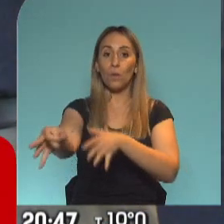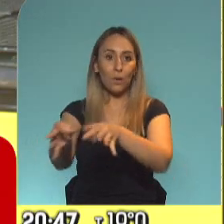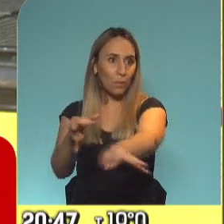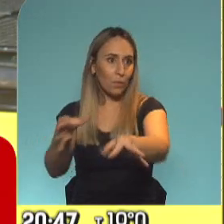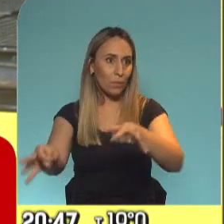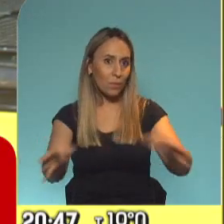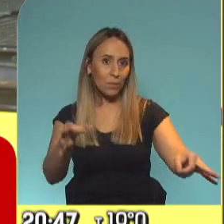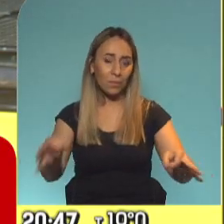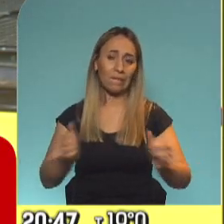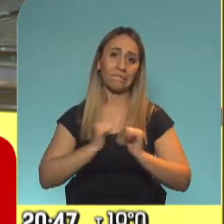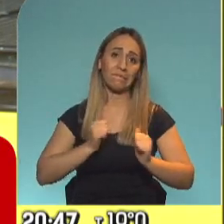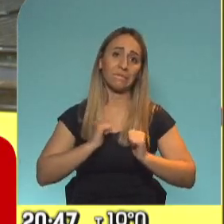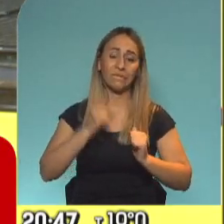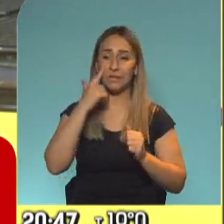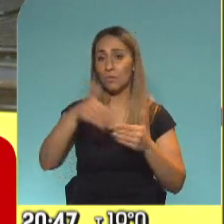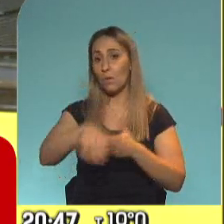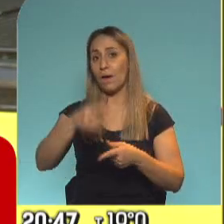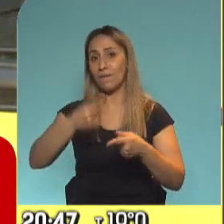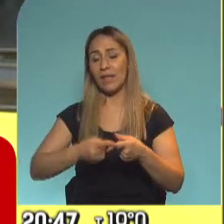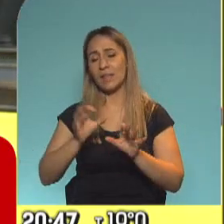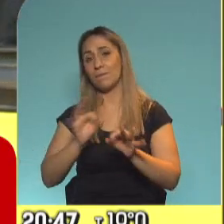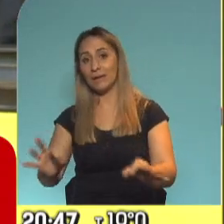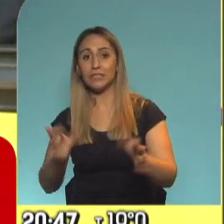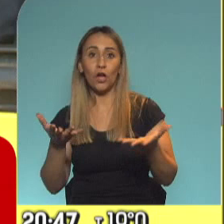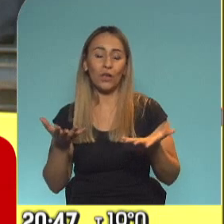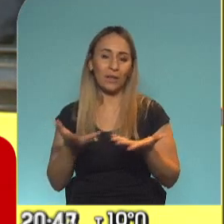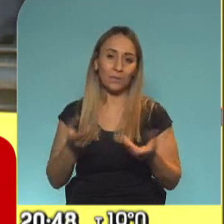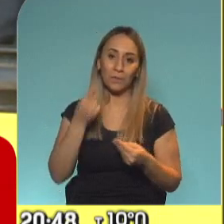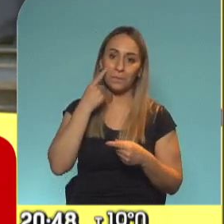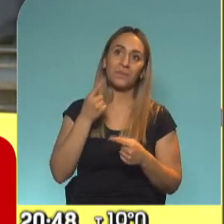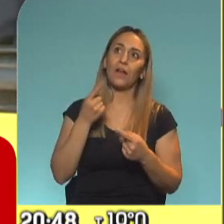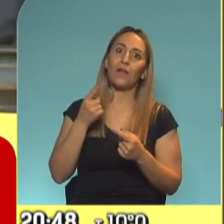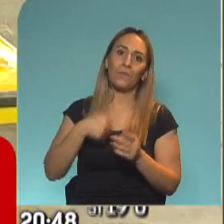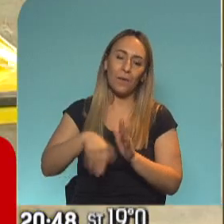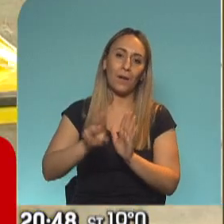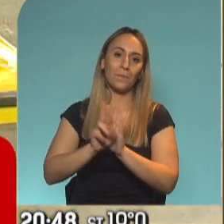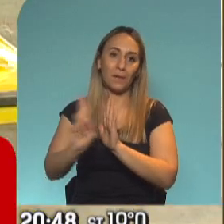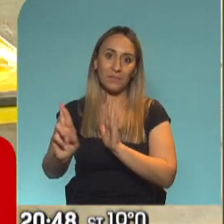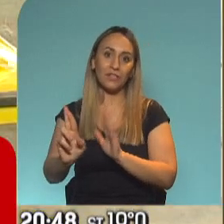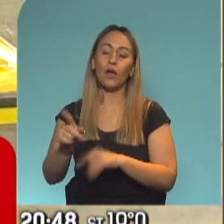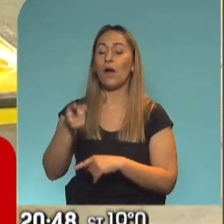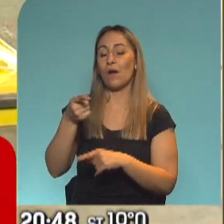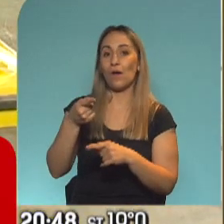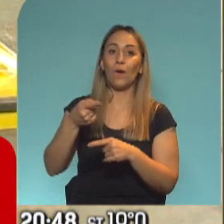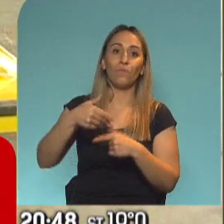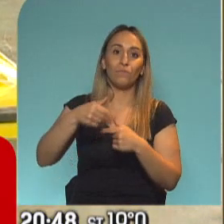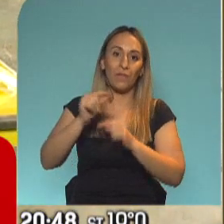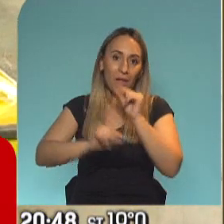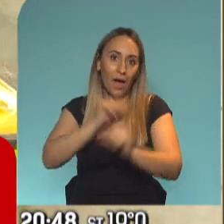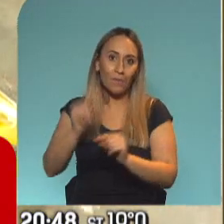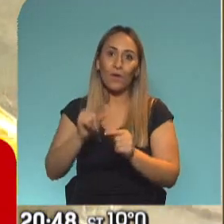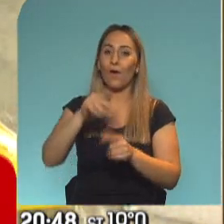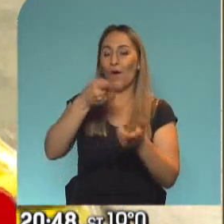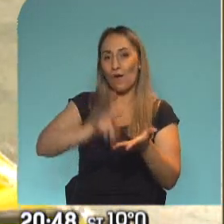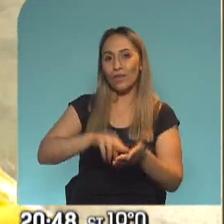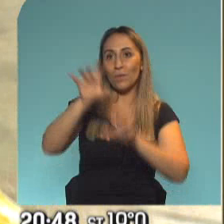vienen las fiestas y las vacaciones, bueno, cuando se permitan los viajes por turismo y familiares, volver a unir la Argentina. Muchísimas gracias. No, por